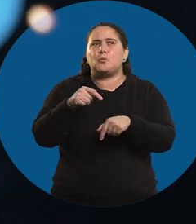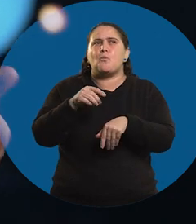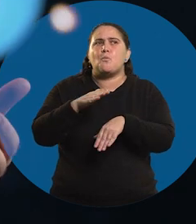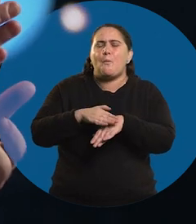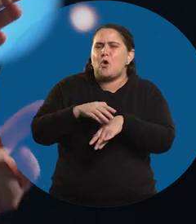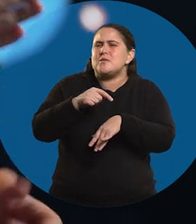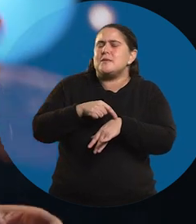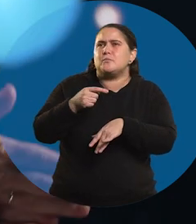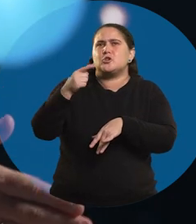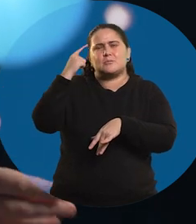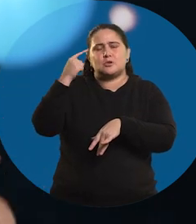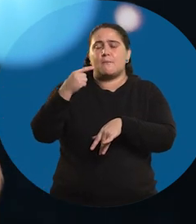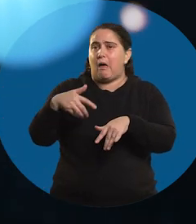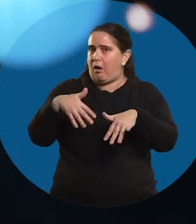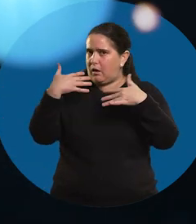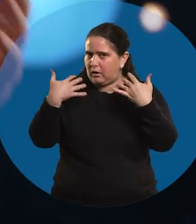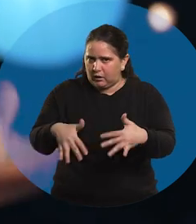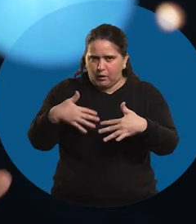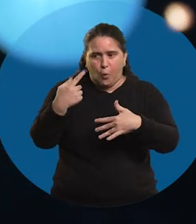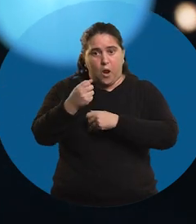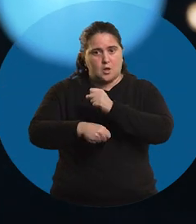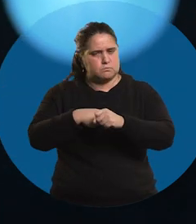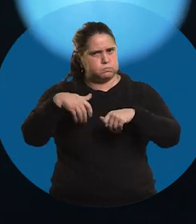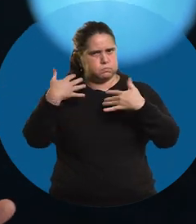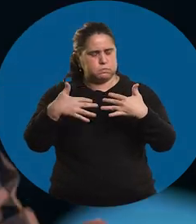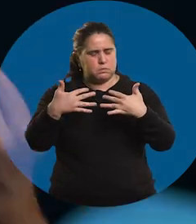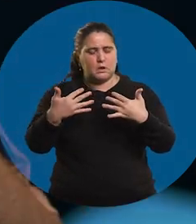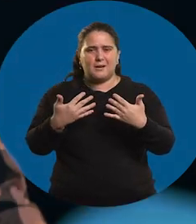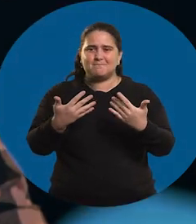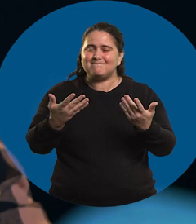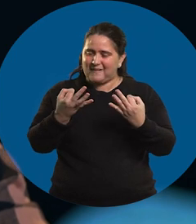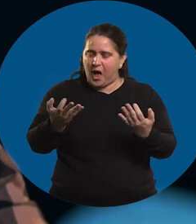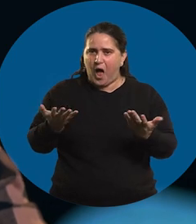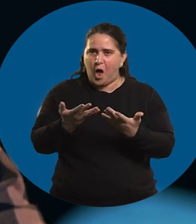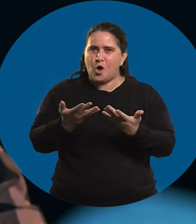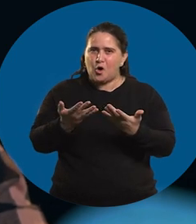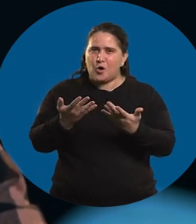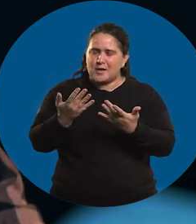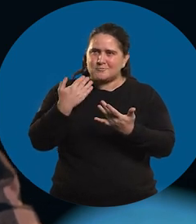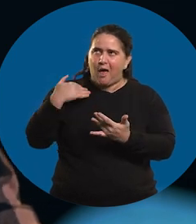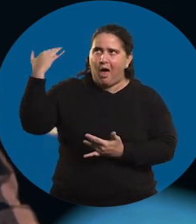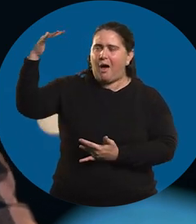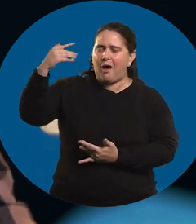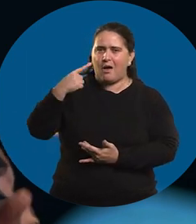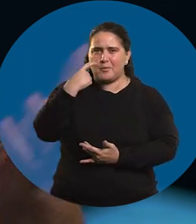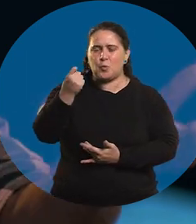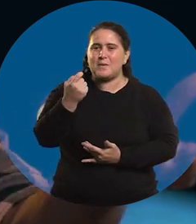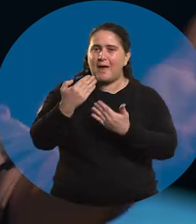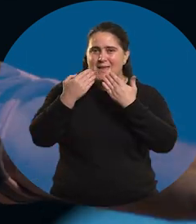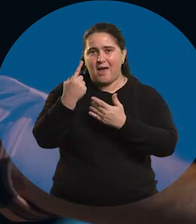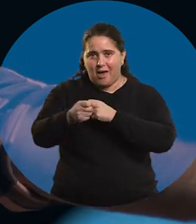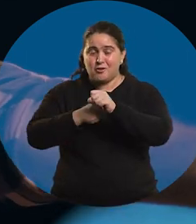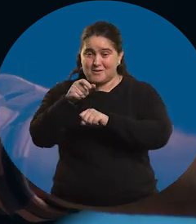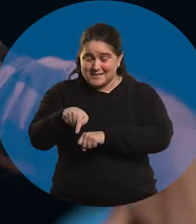Ese tiempo de que en el momento decís que es un montón en la vida, y hoy, con otra perspectiva, veo que